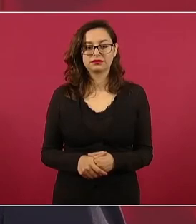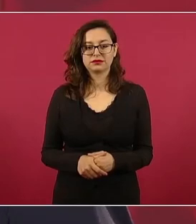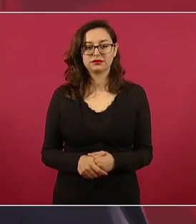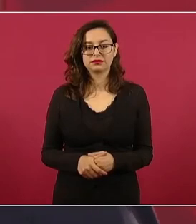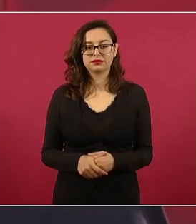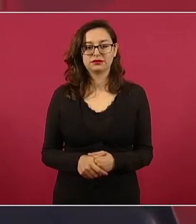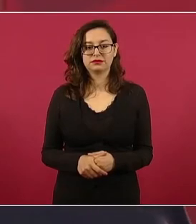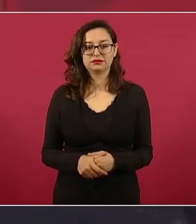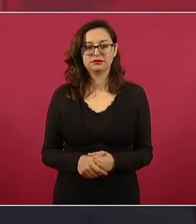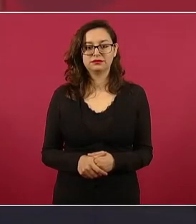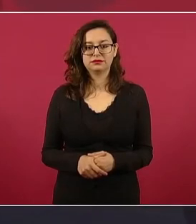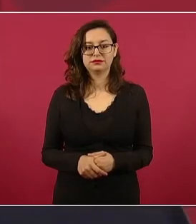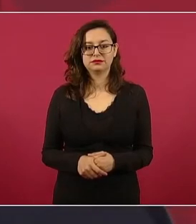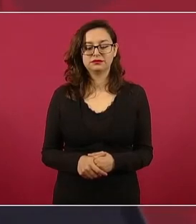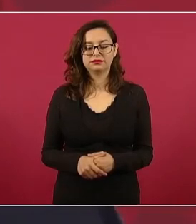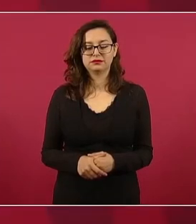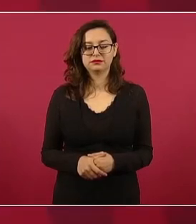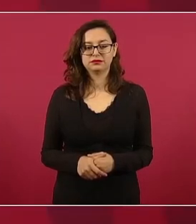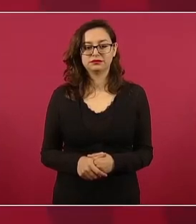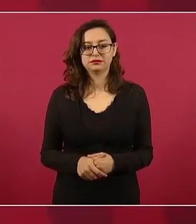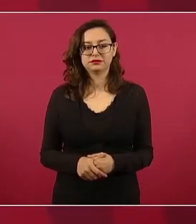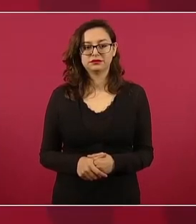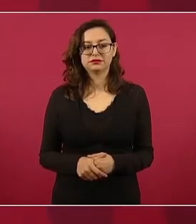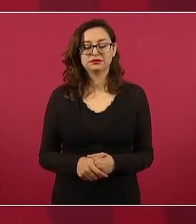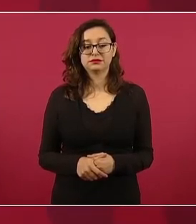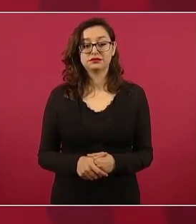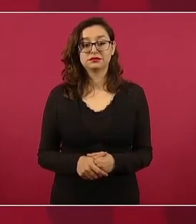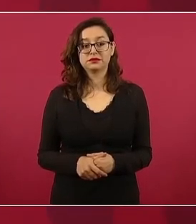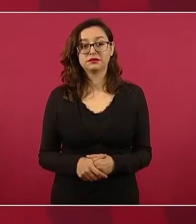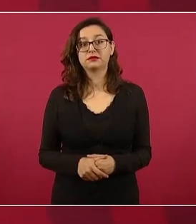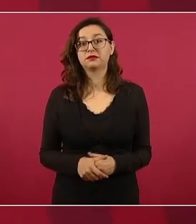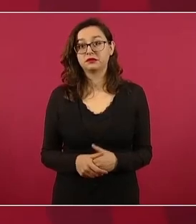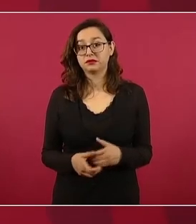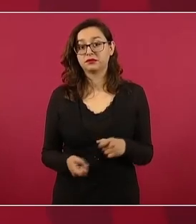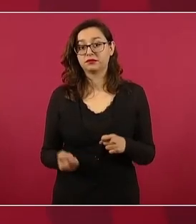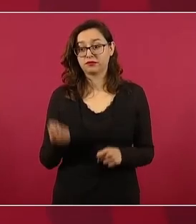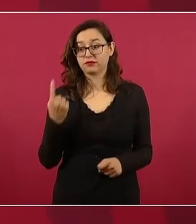Eso es... No, llegaron de Nueva York